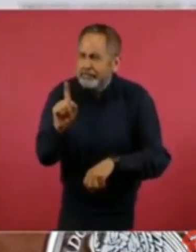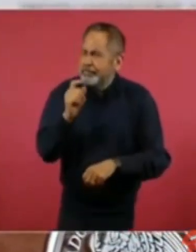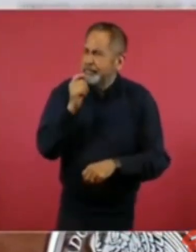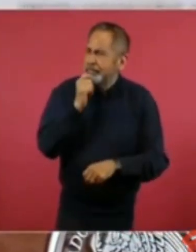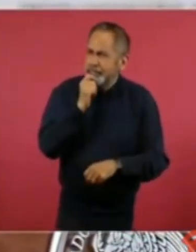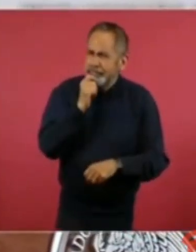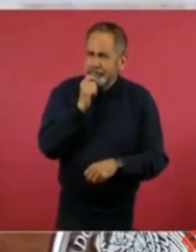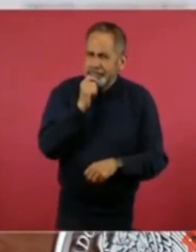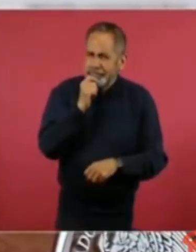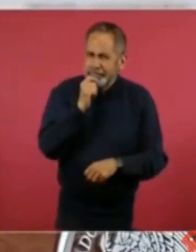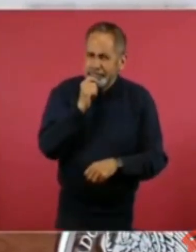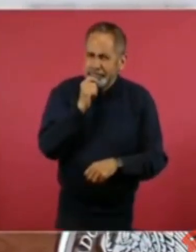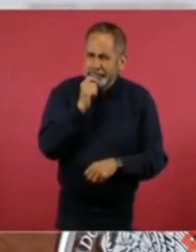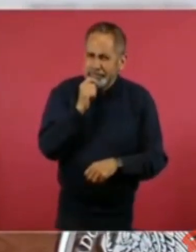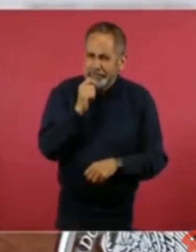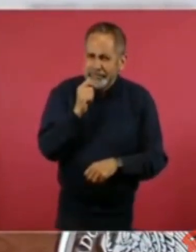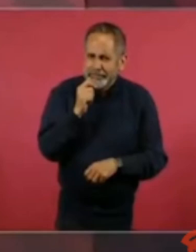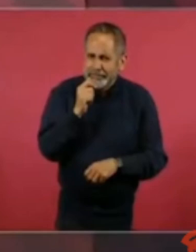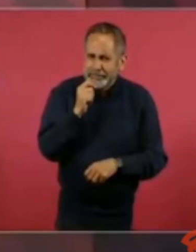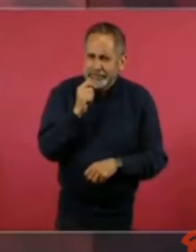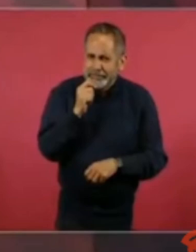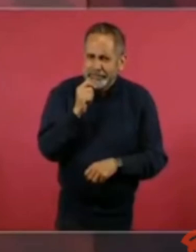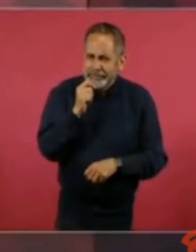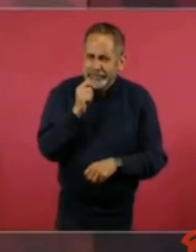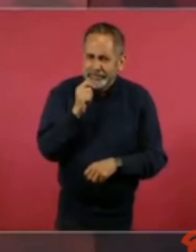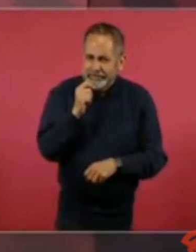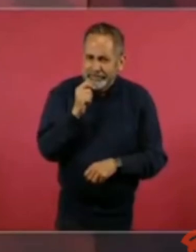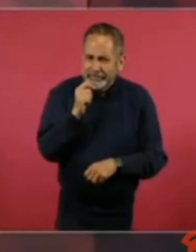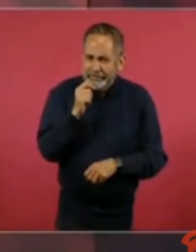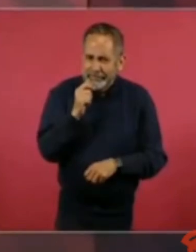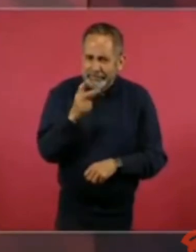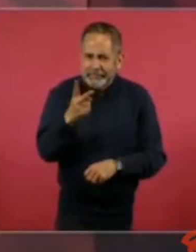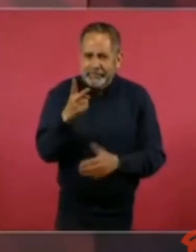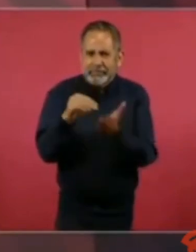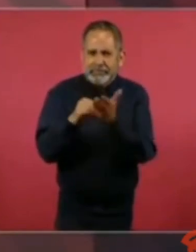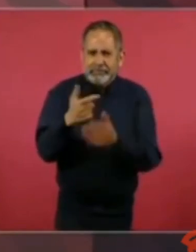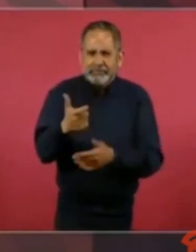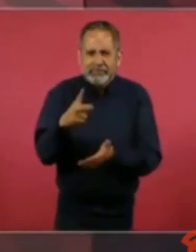vale dos mil pesos.